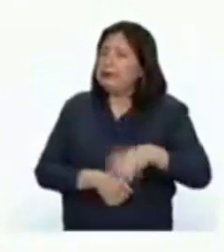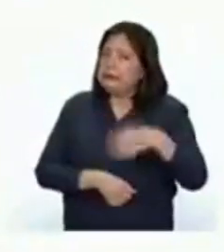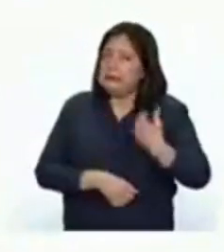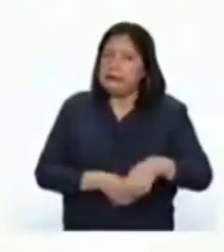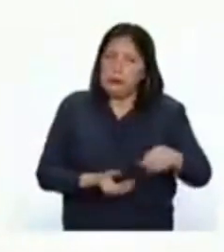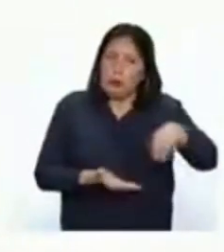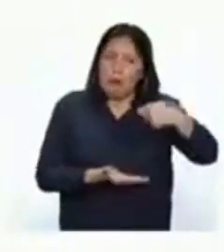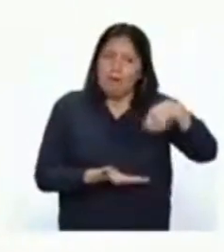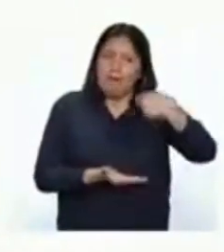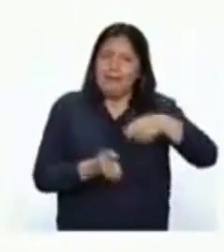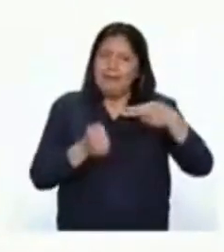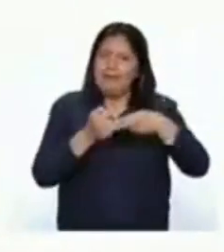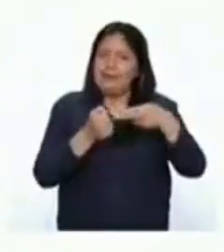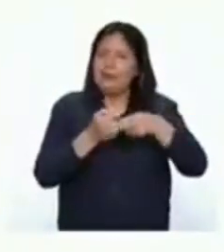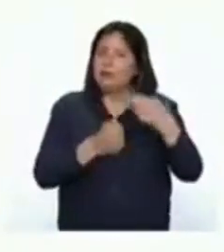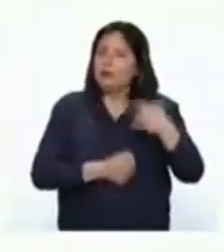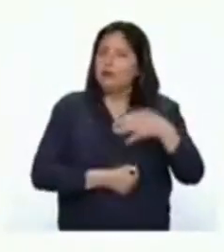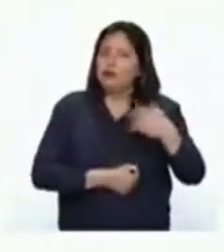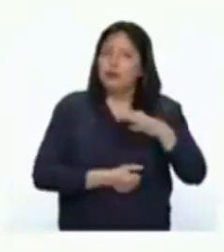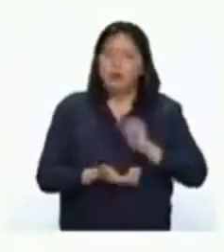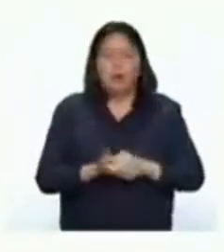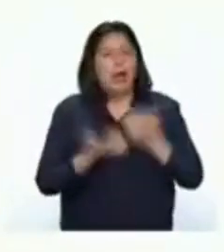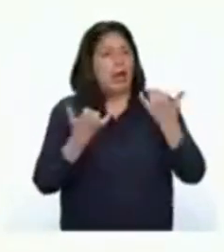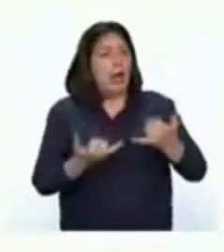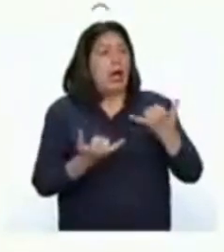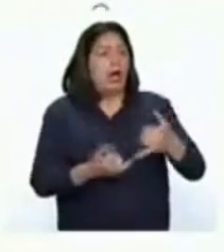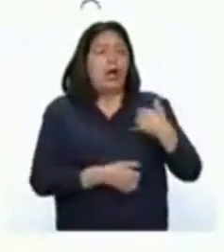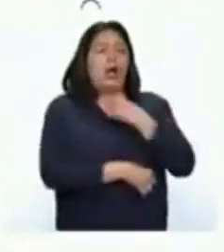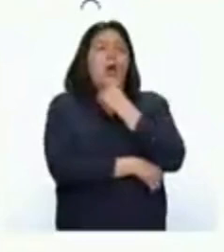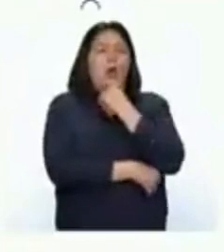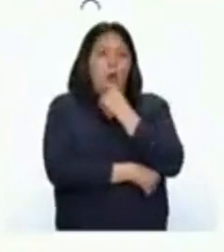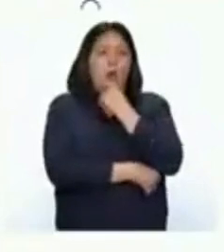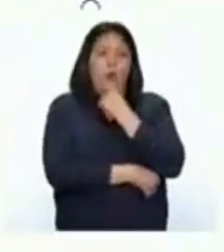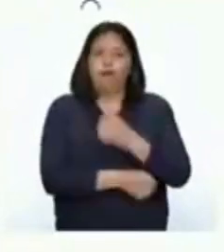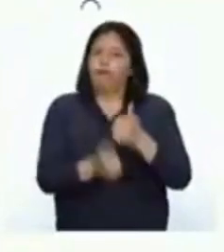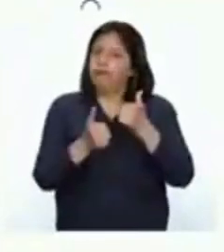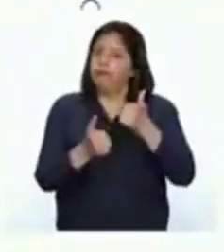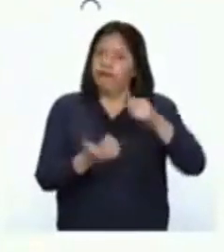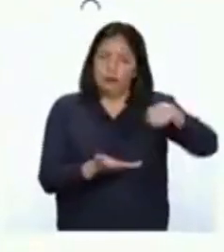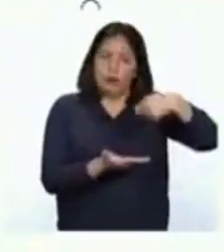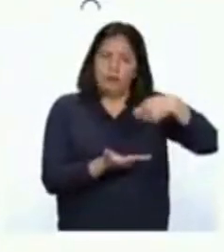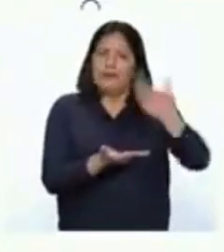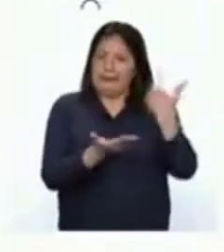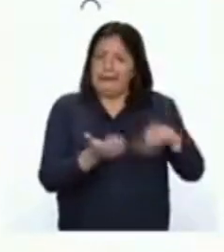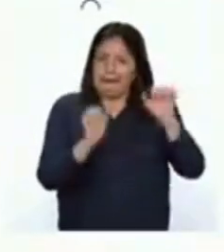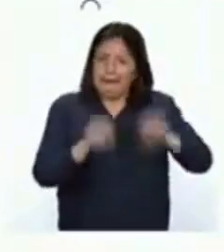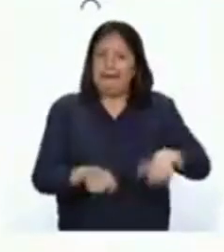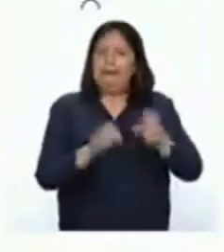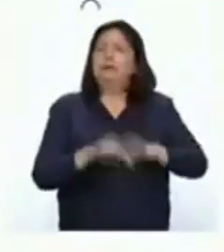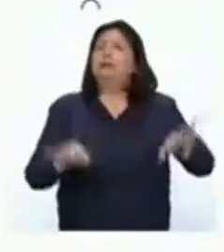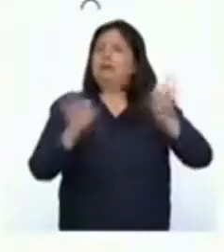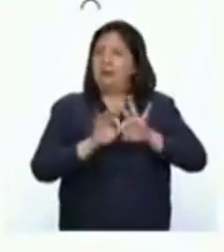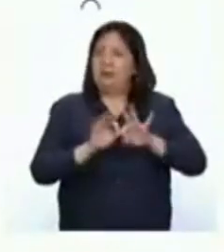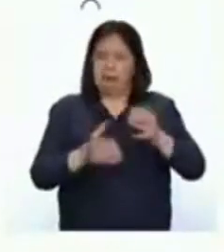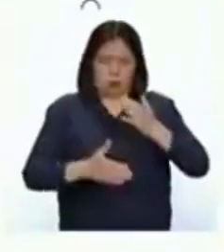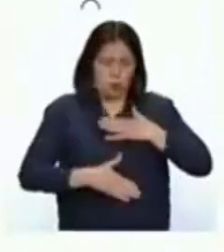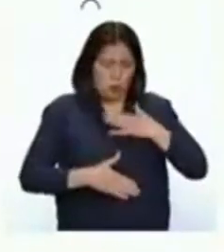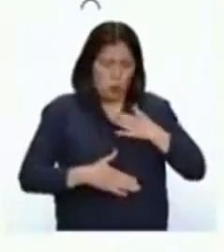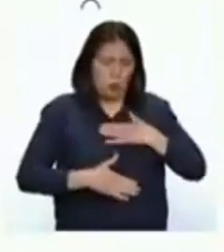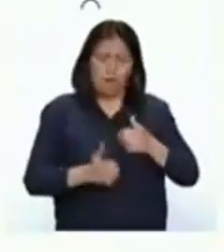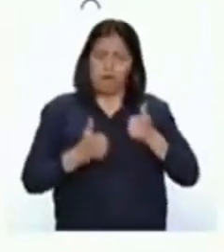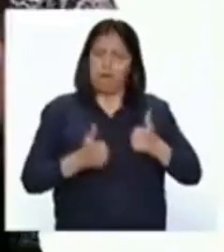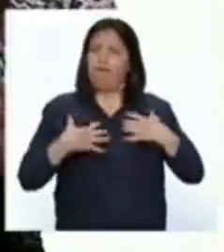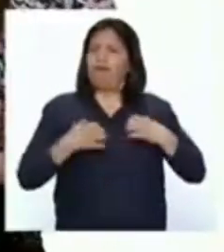del hierro en los alimentos. Además ahora tenemos muy en cuenta que la buena nutrición es muy importante para que nuestro organismo